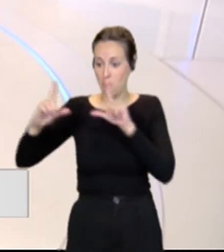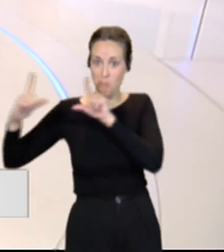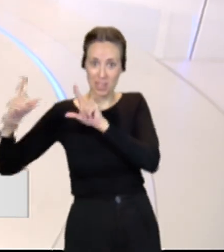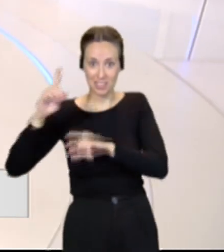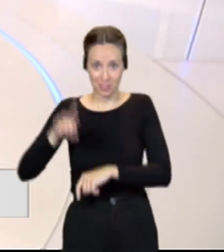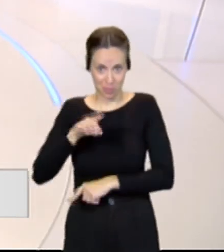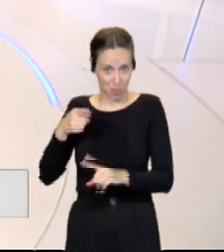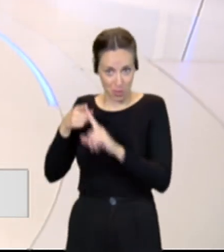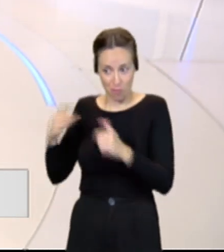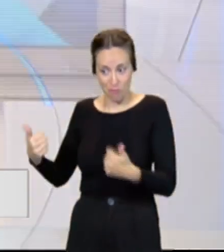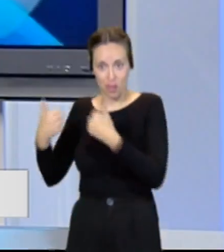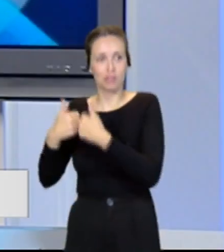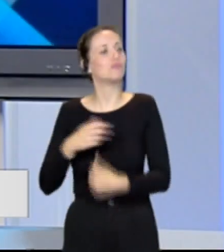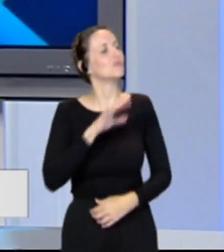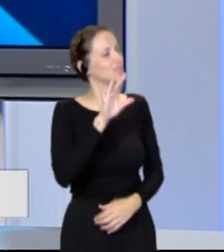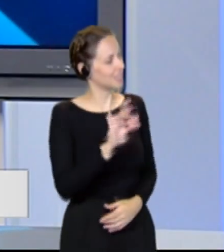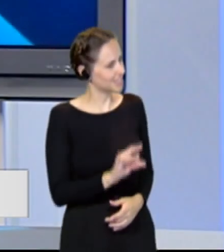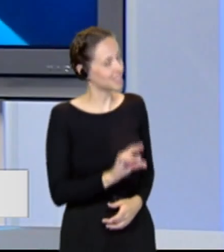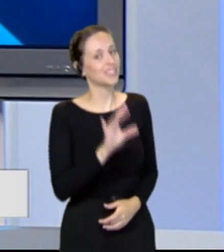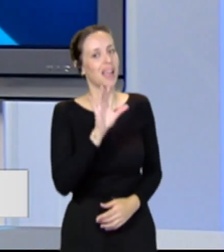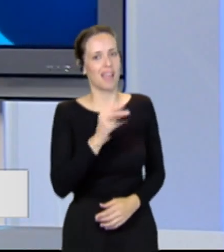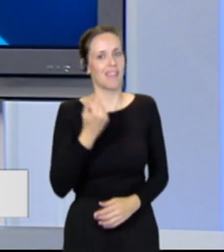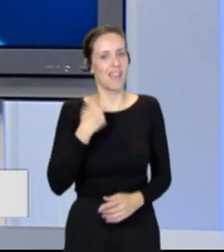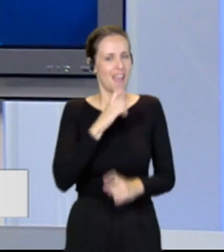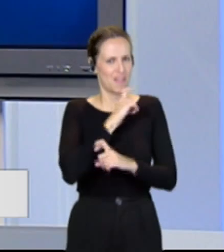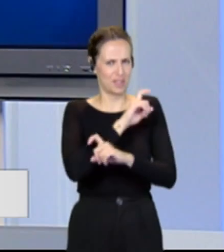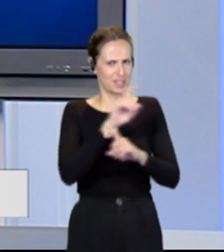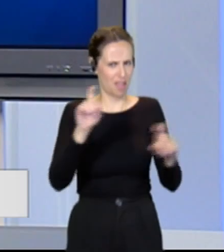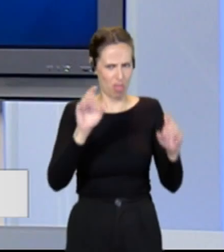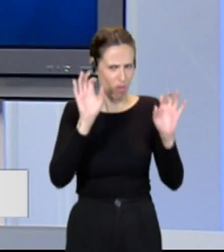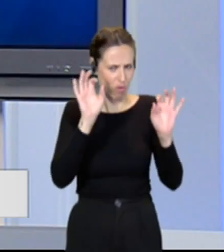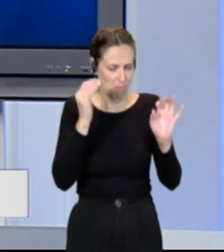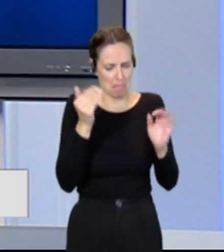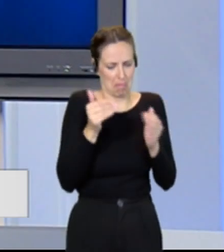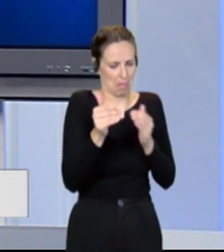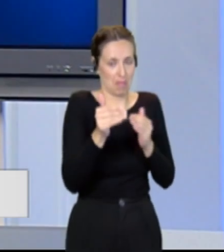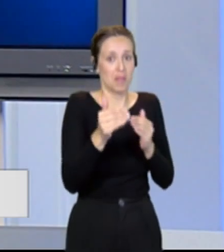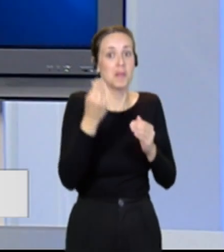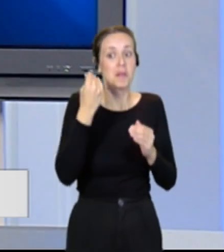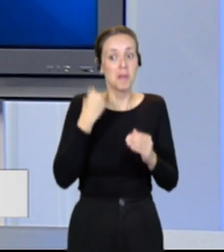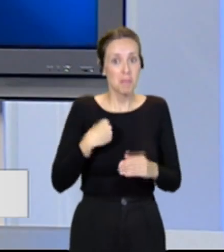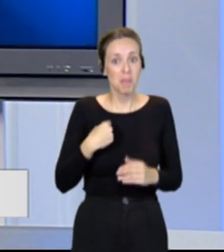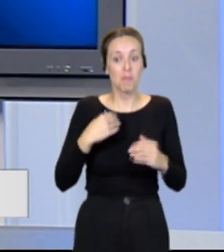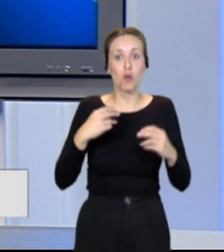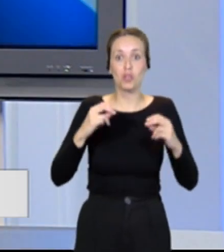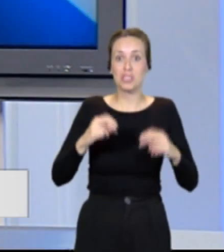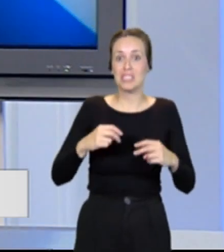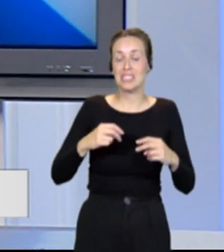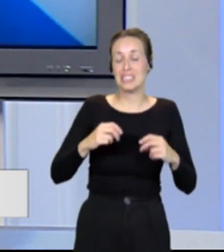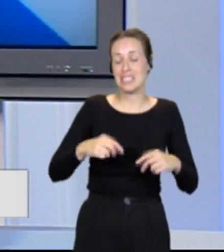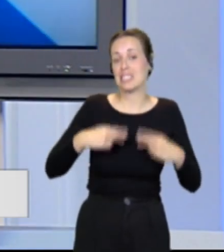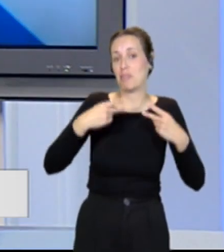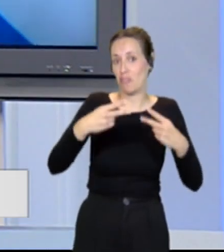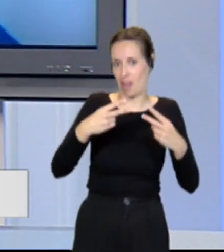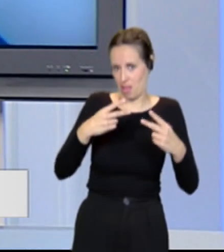Así es, así es. Ya lo vamos a anunciar. Nada más terminar el encuentro de la semifinal, de la selección de España